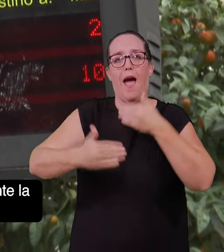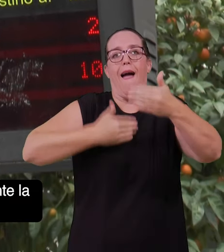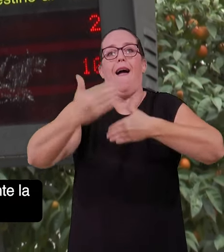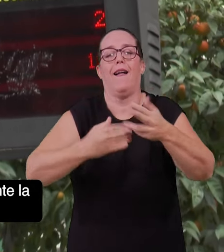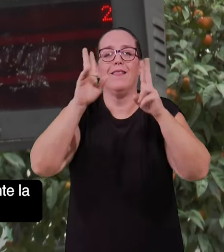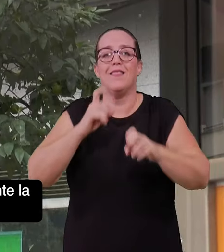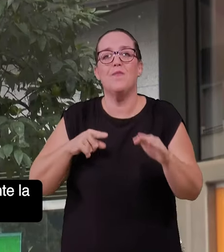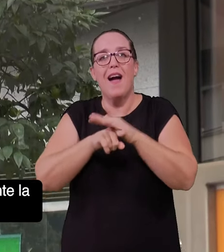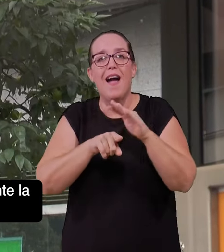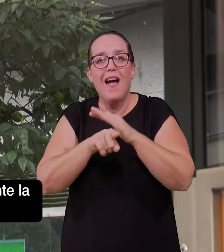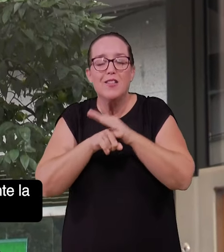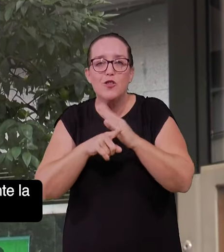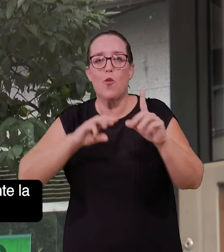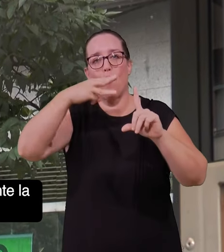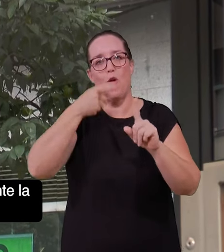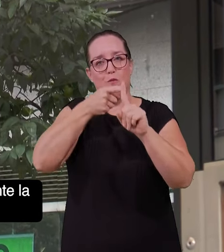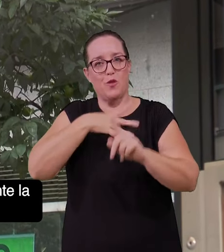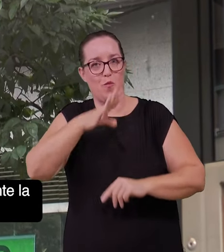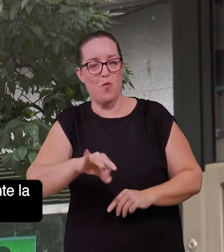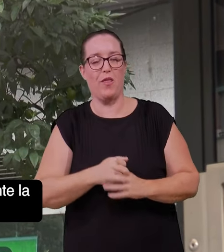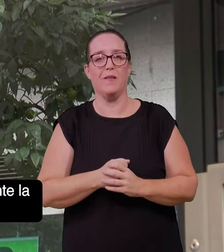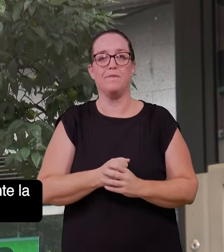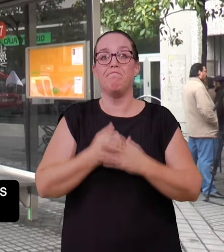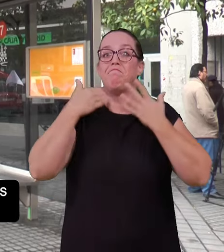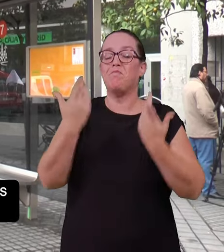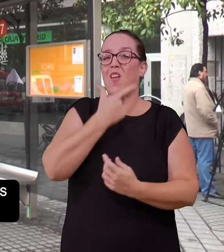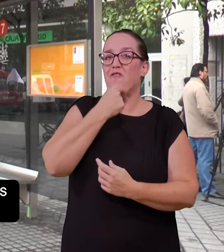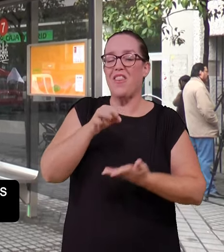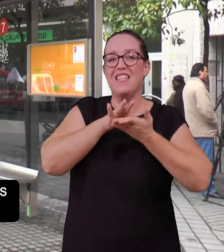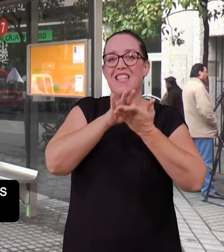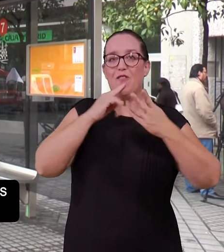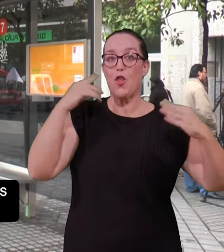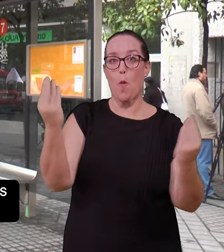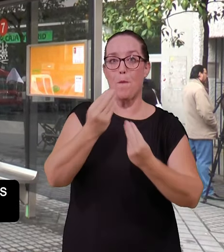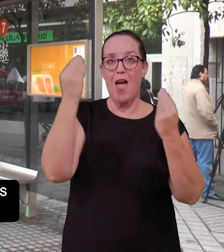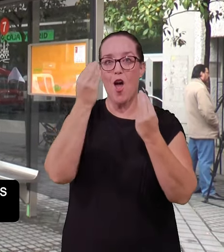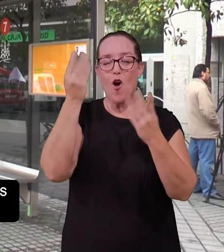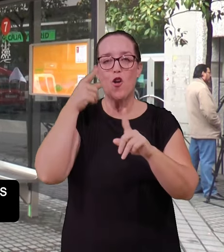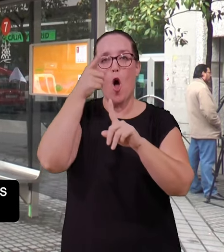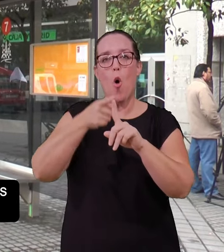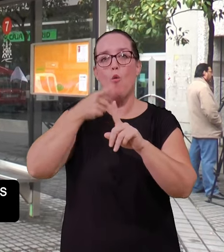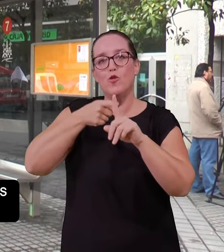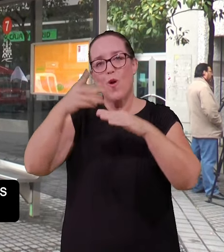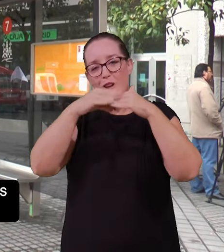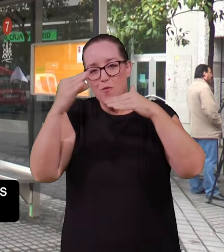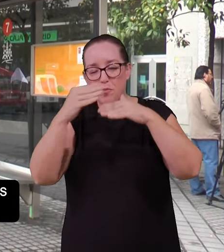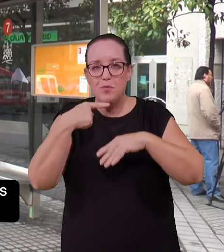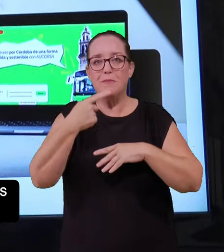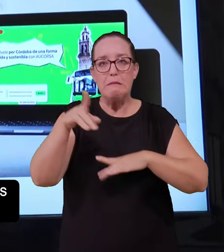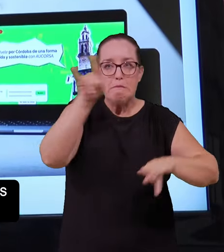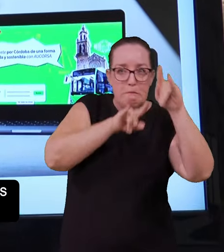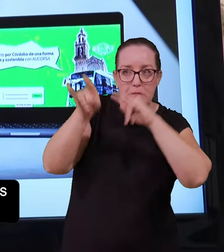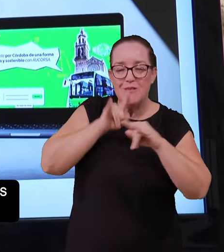se agiliza enormemente la tramitación de cualquier gestión vía online. De este modo se mejora el servicio para los usuarios